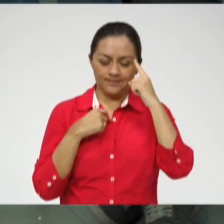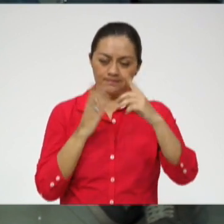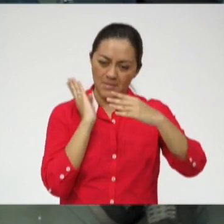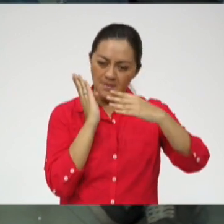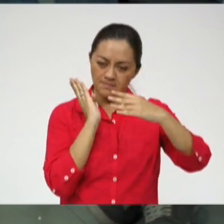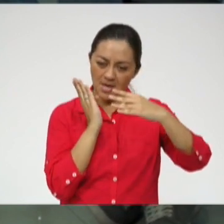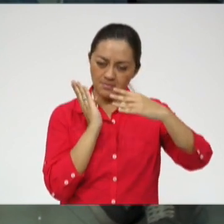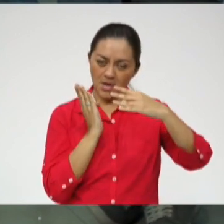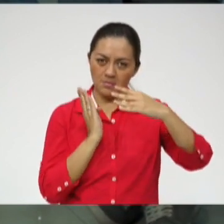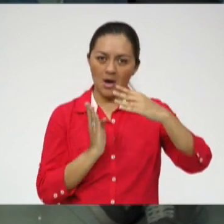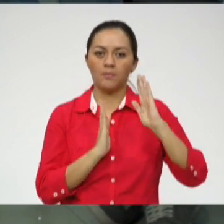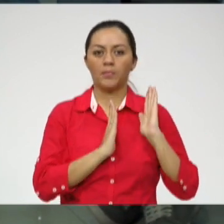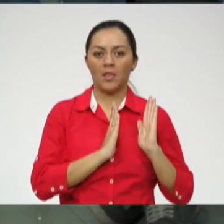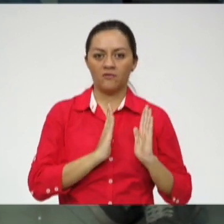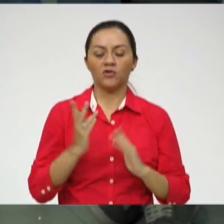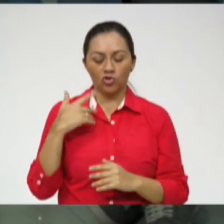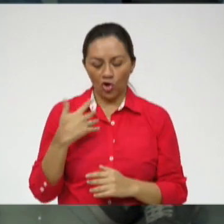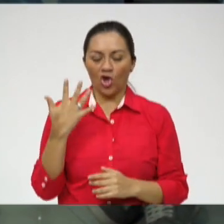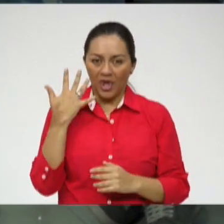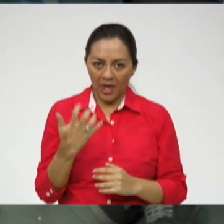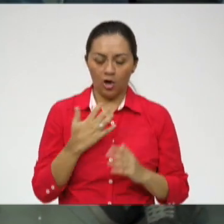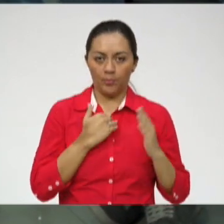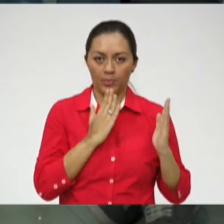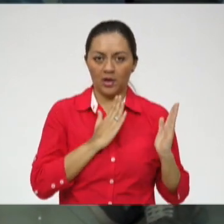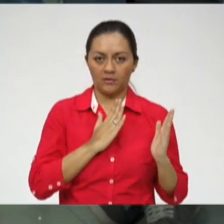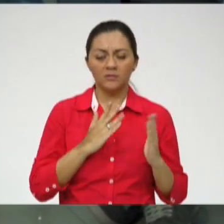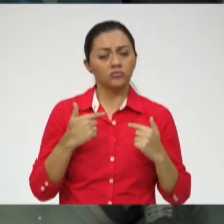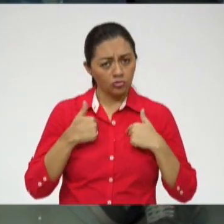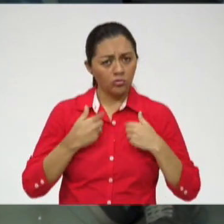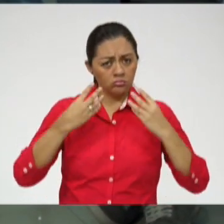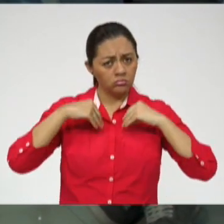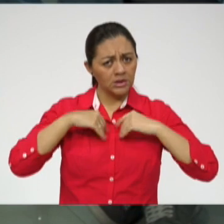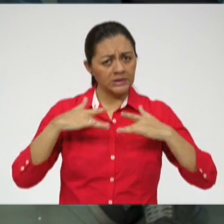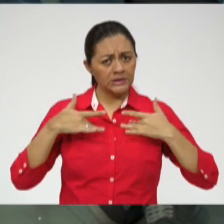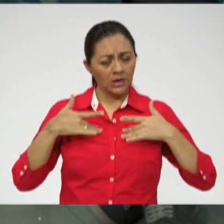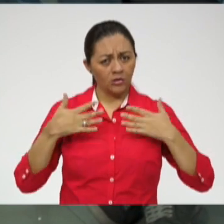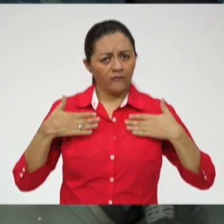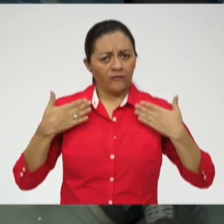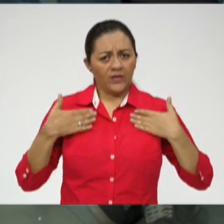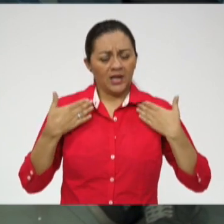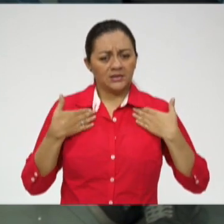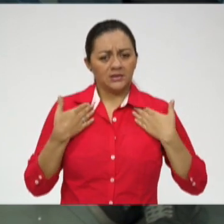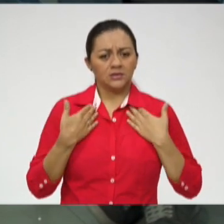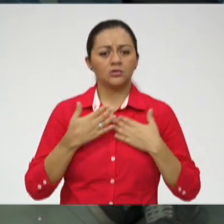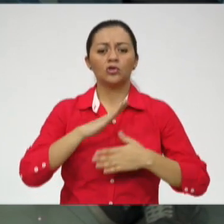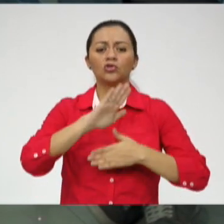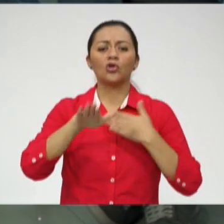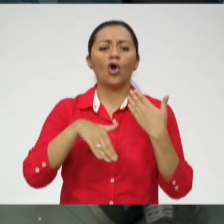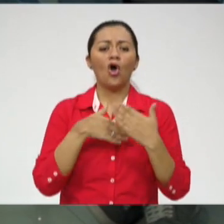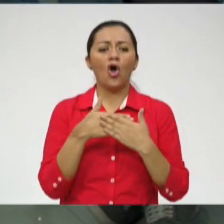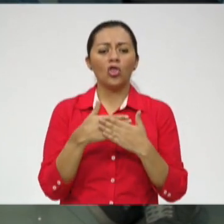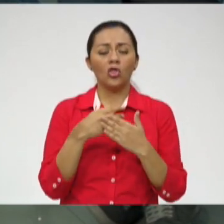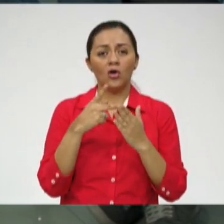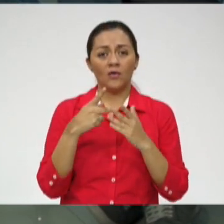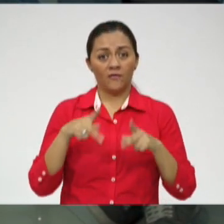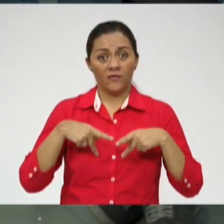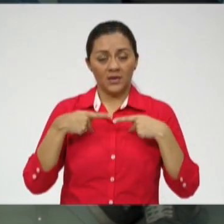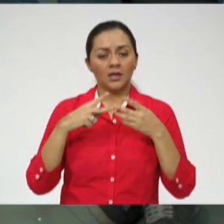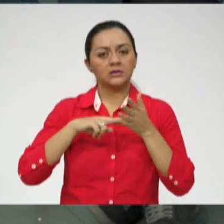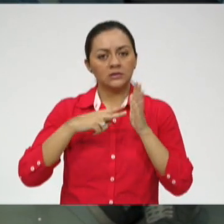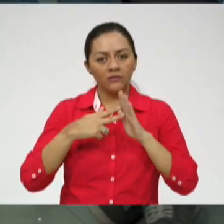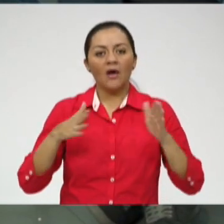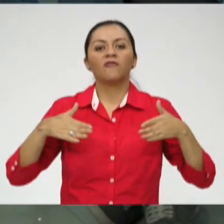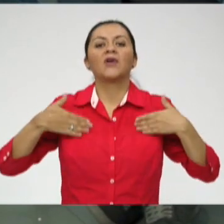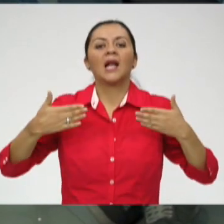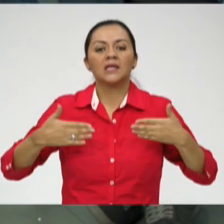ya tengo todo planificado para ser piloto y soy feliz. El chiste del proyecto de vida es tu felicidad.